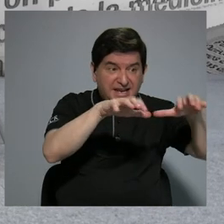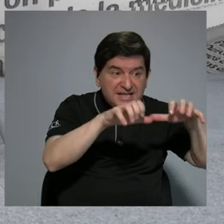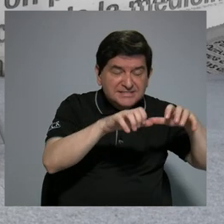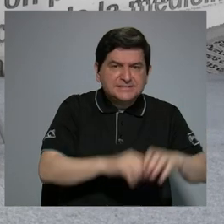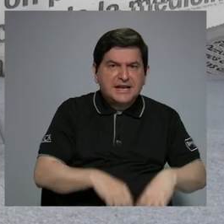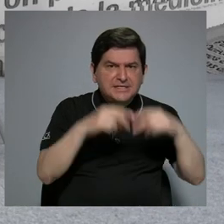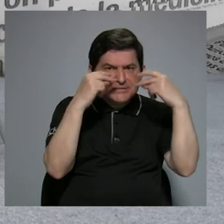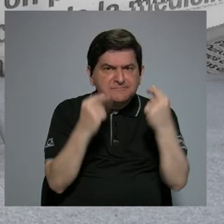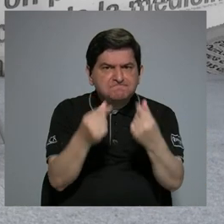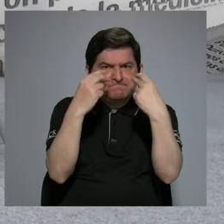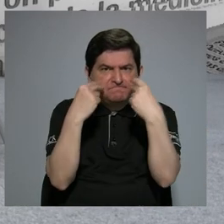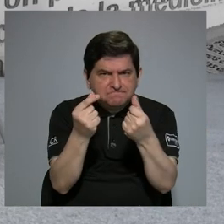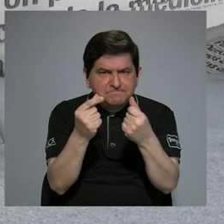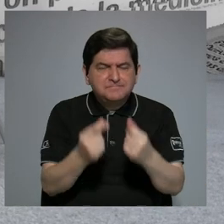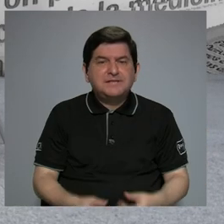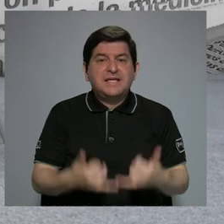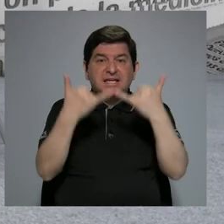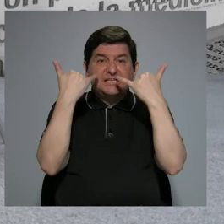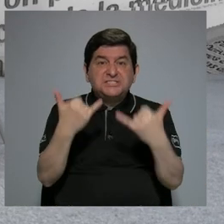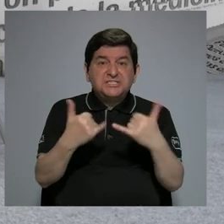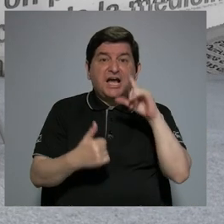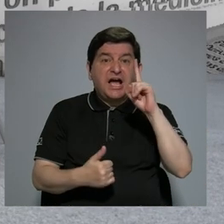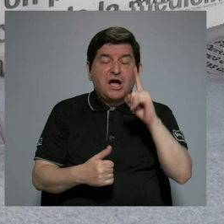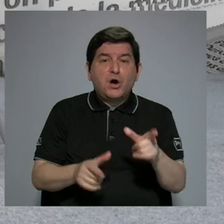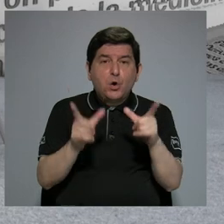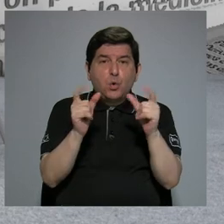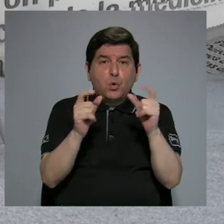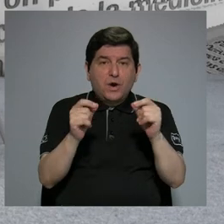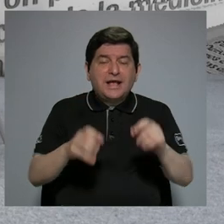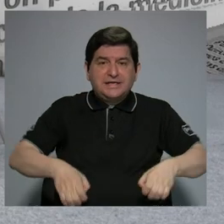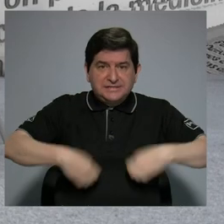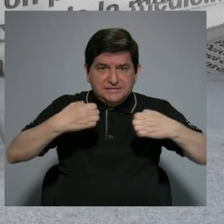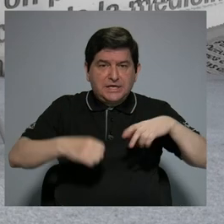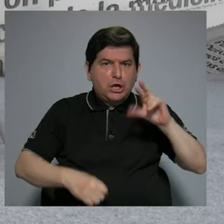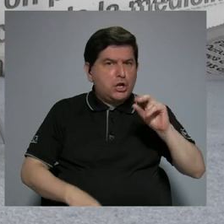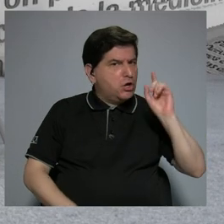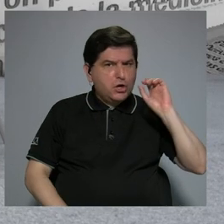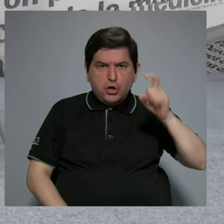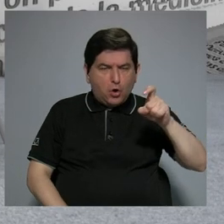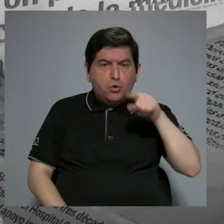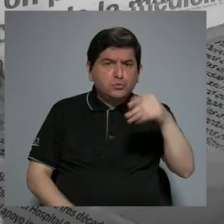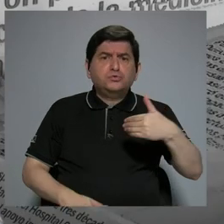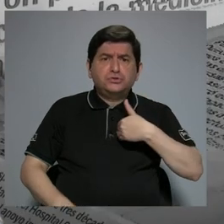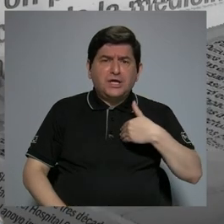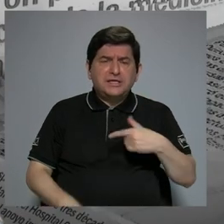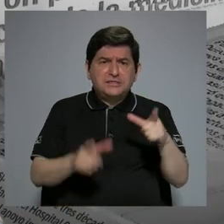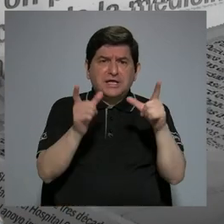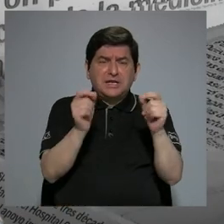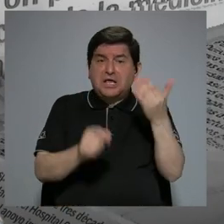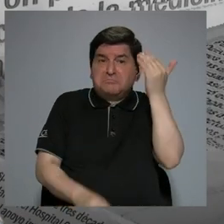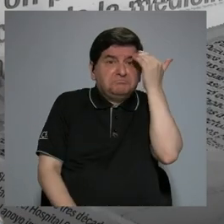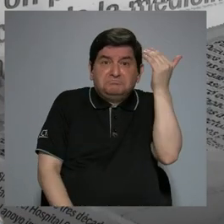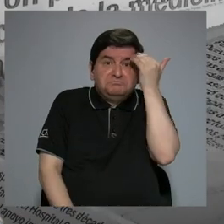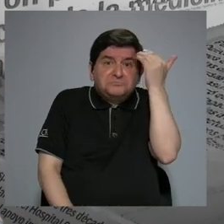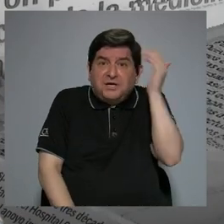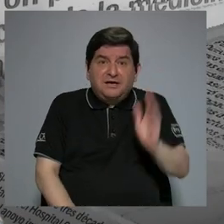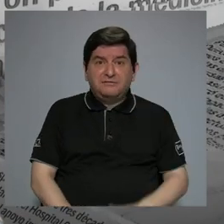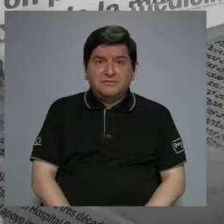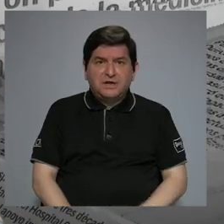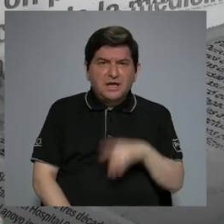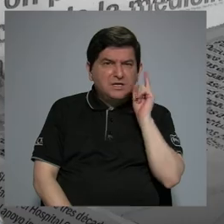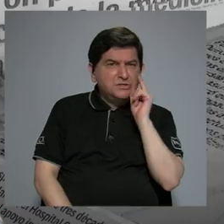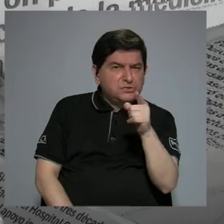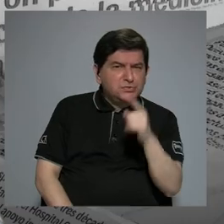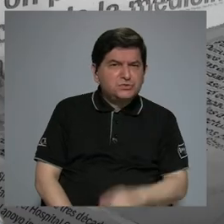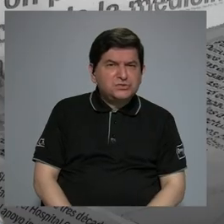acelera un cáncer que ya está formado, no necesariamente diagnosticado. Usted puede tener cáncer sin saberlo y si está